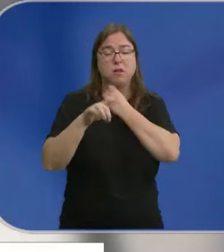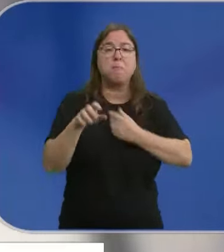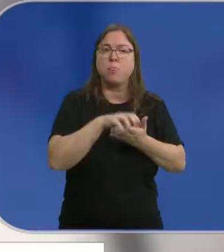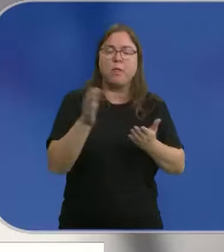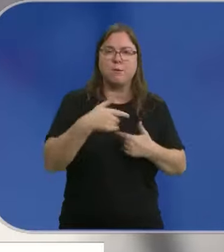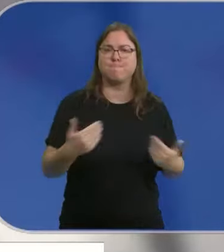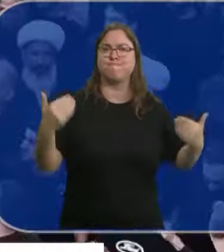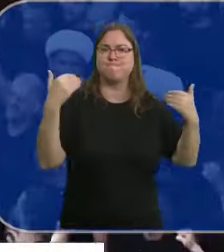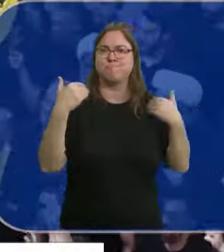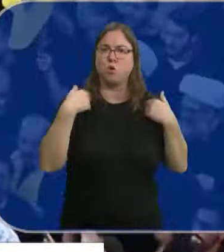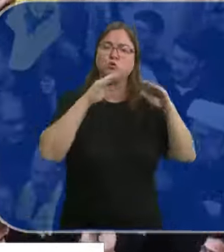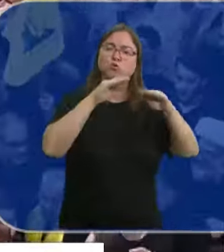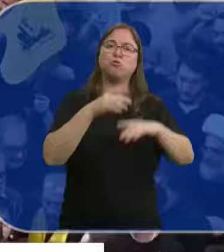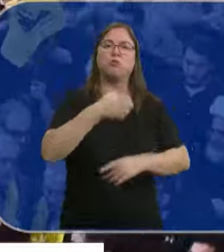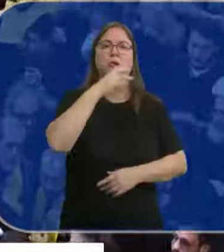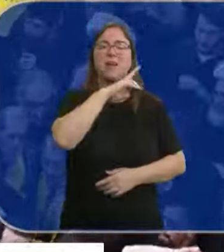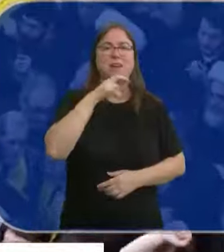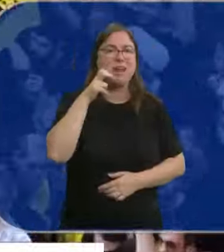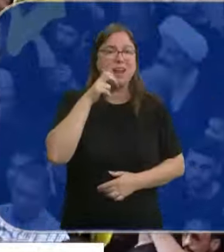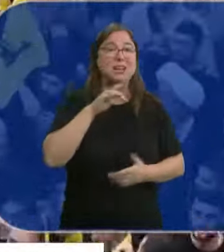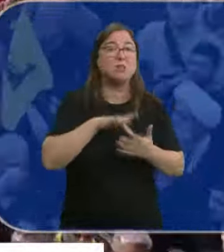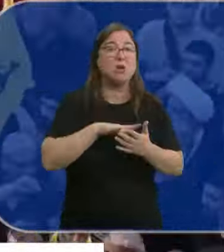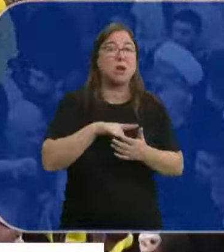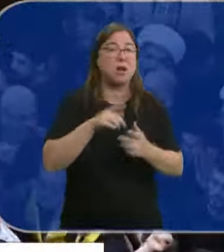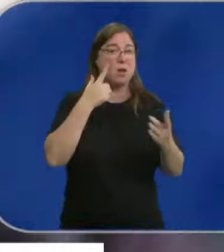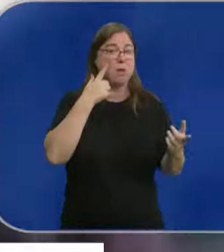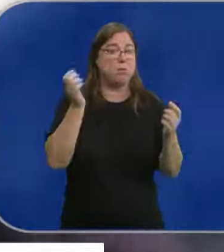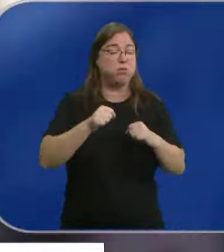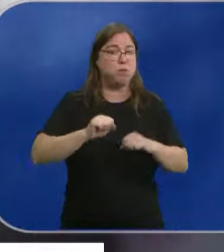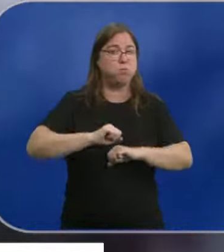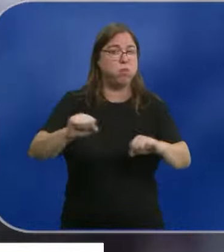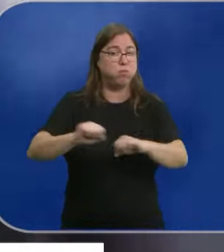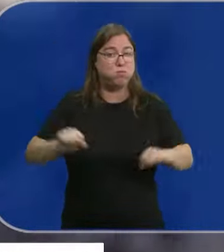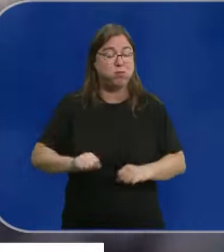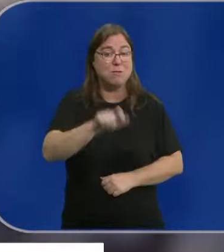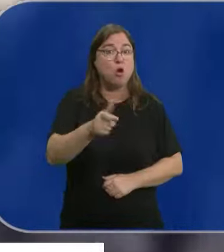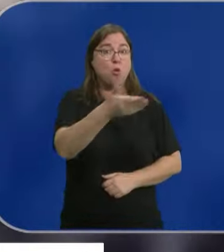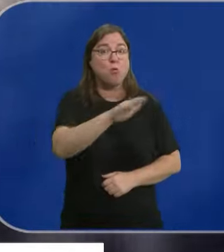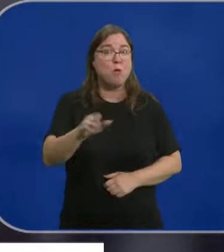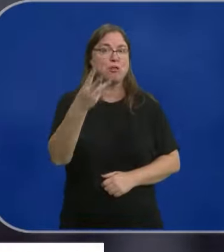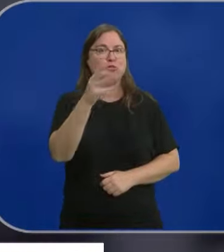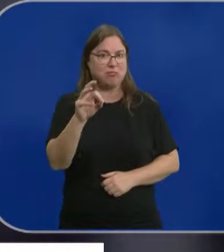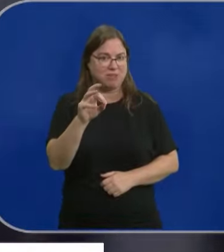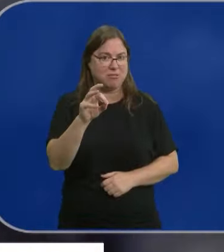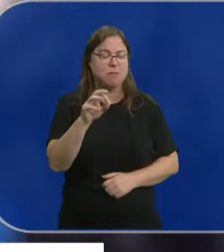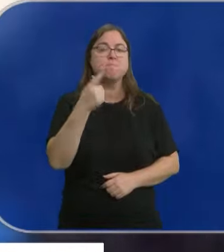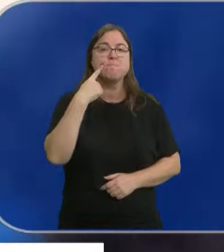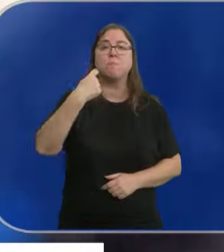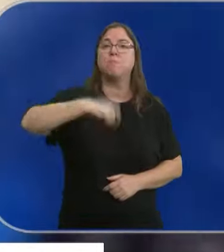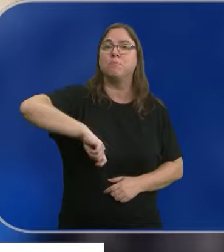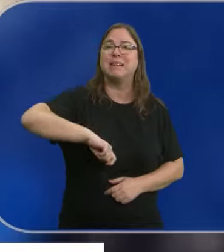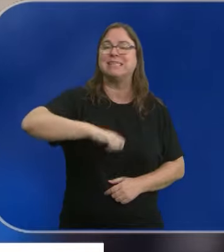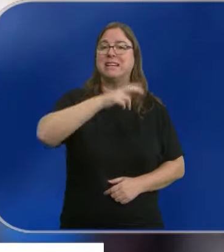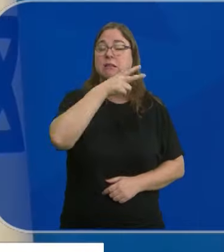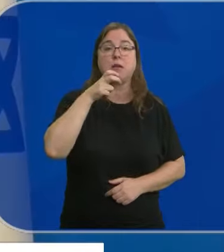no dudan en señalar al gobierno de Netanyahu de estar detrás de las detonaciones coordinadas, que han dejado al menos 30 muertos esta semana. He hecho que el presidente